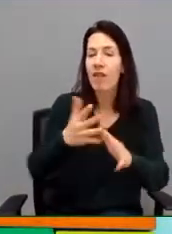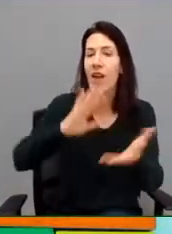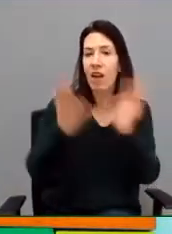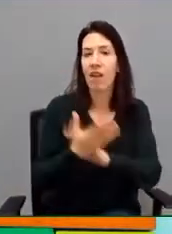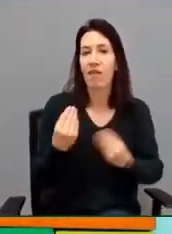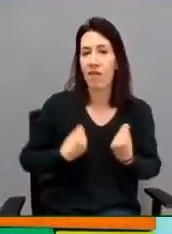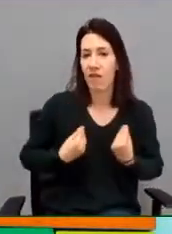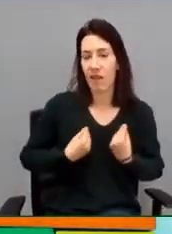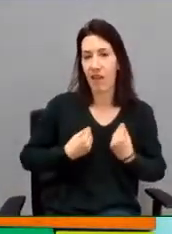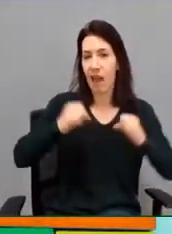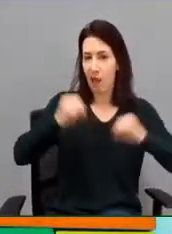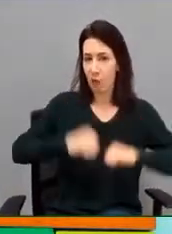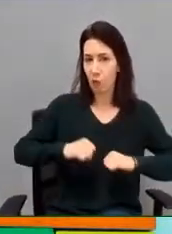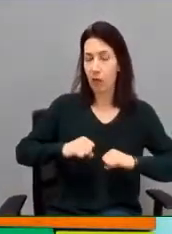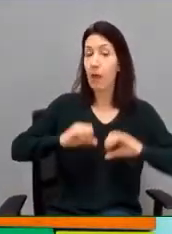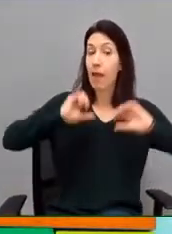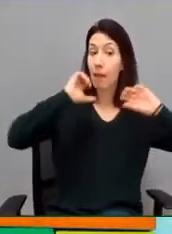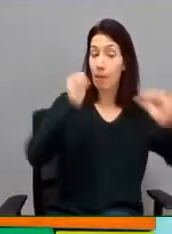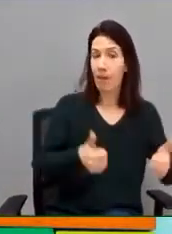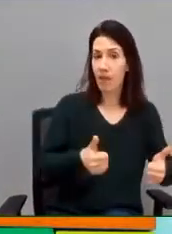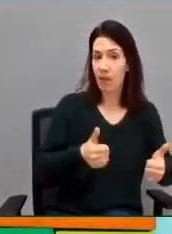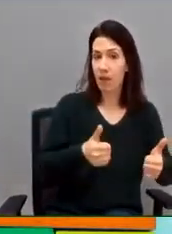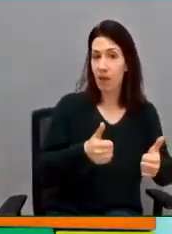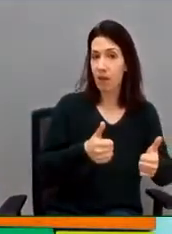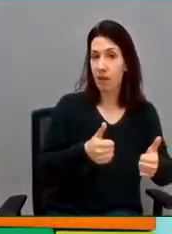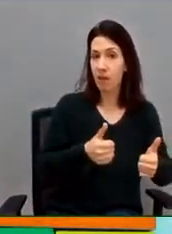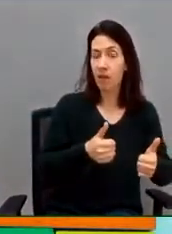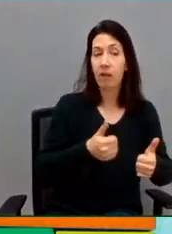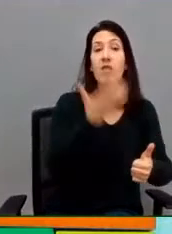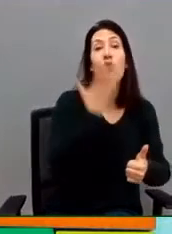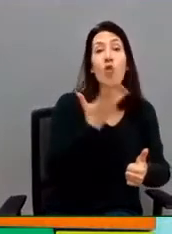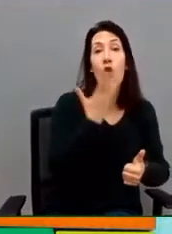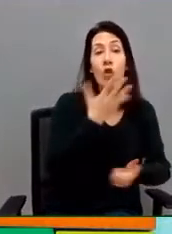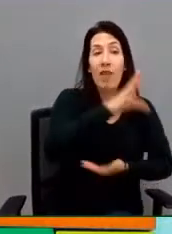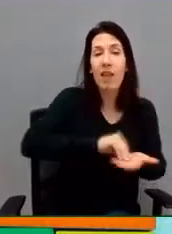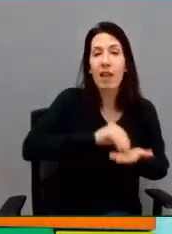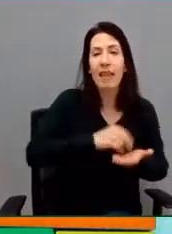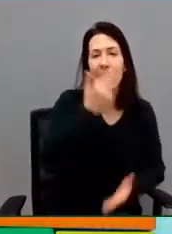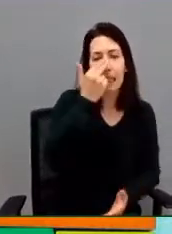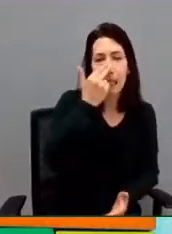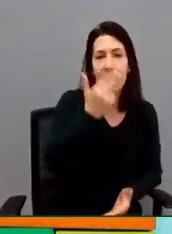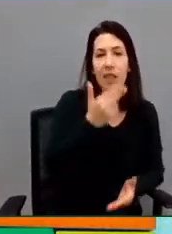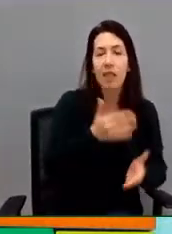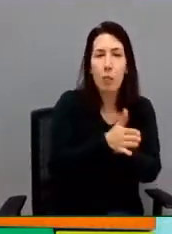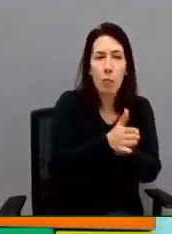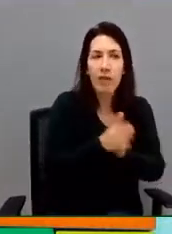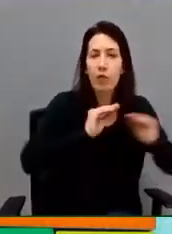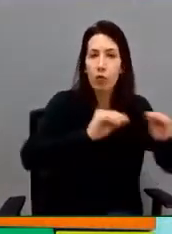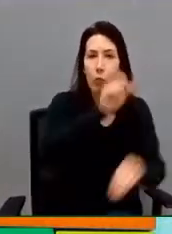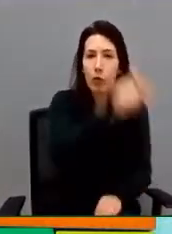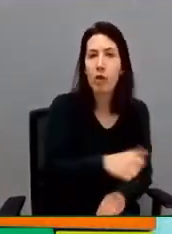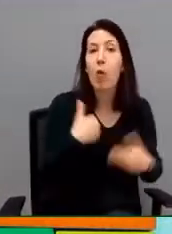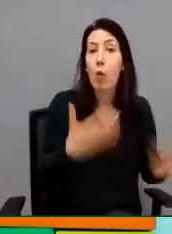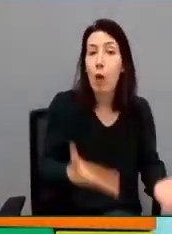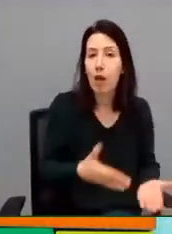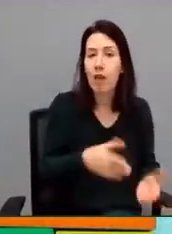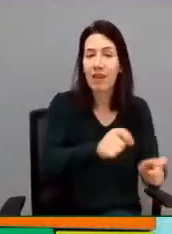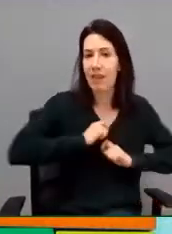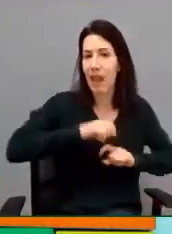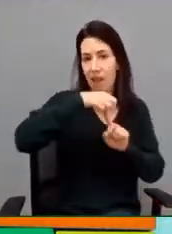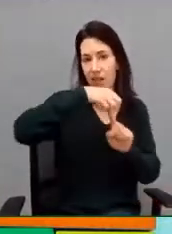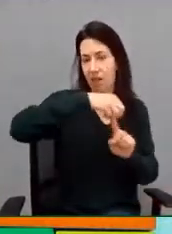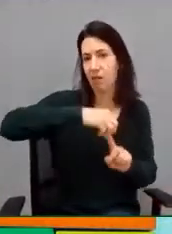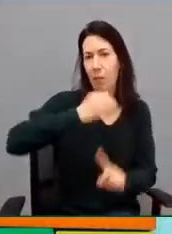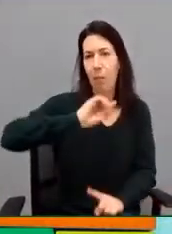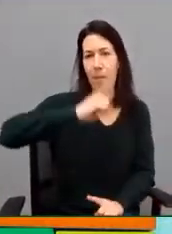siempre se inician desde una prospección de los intereses y motivaciones de la persona, que como decía al principio, constituye el eje nuclear y